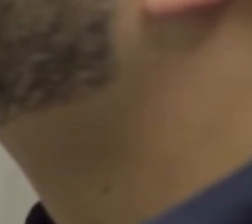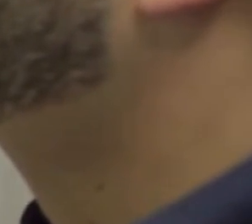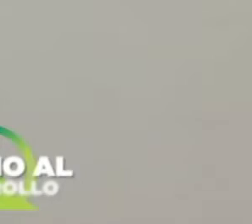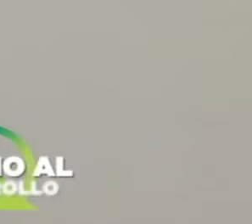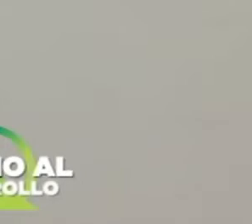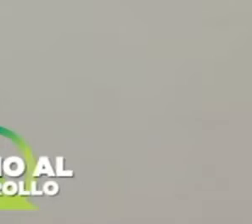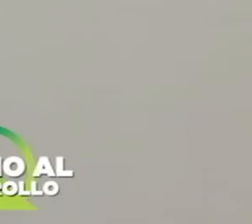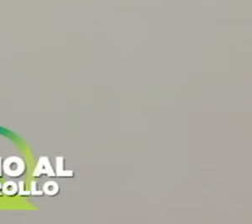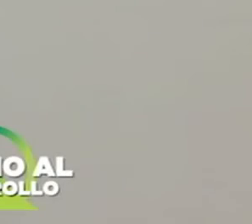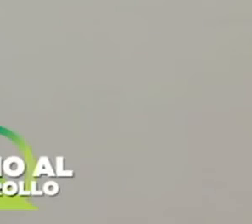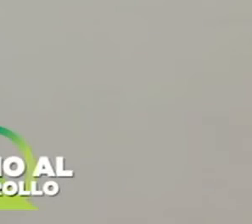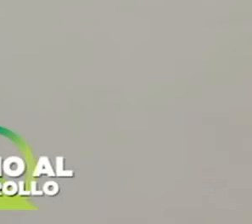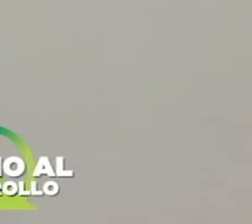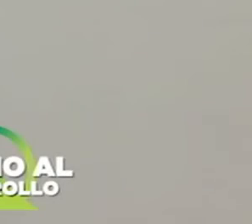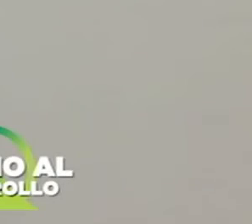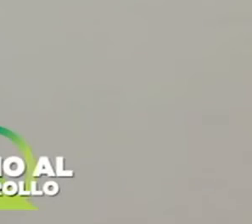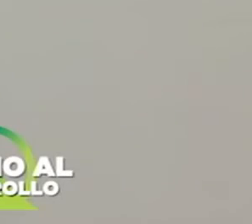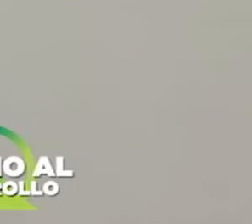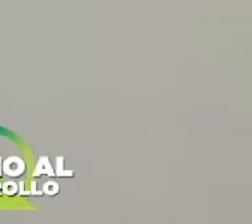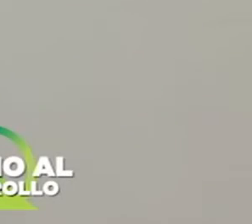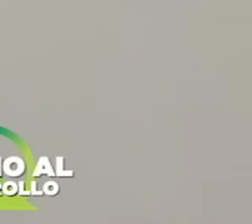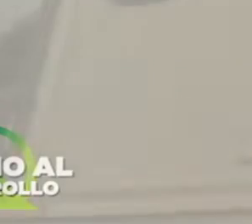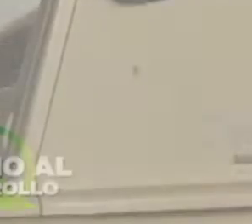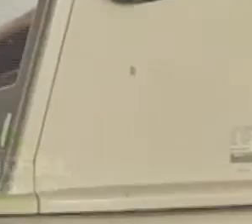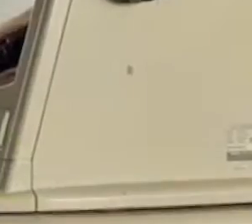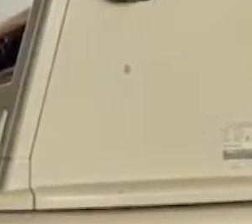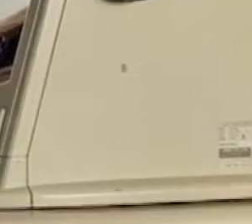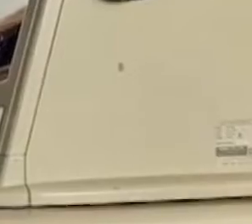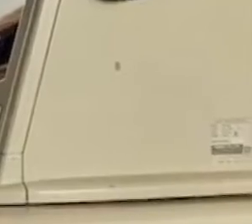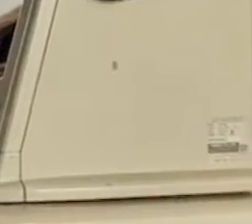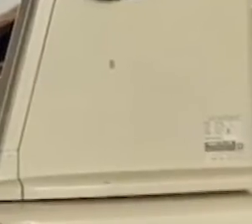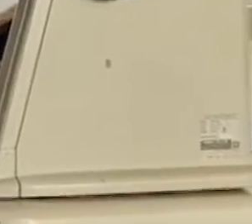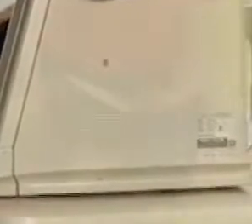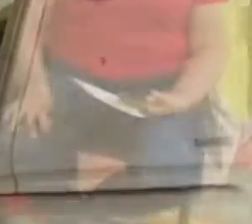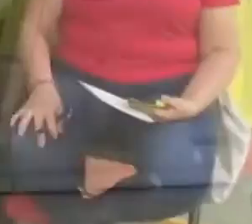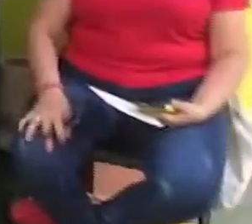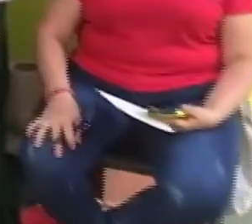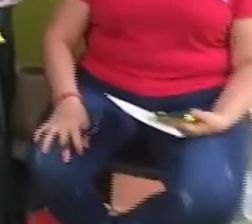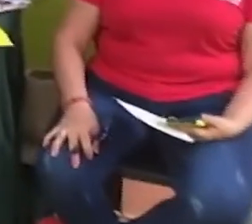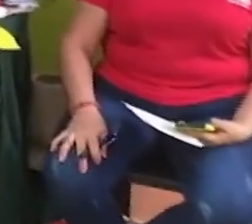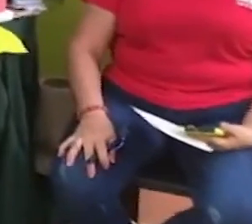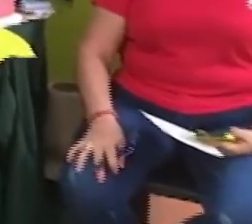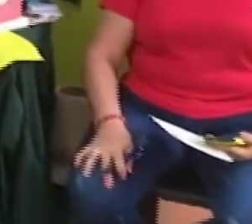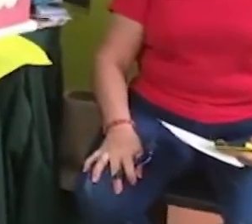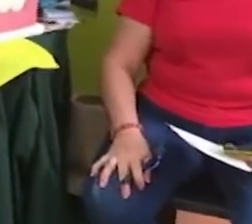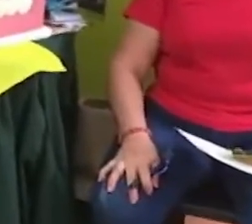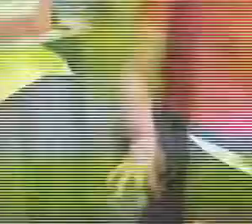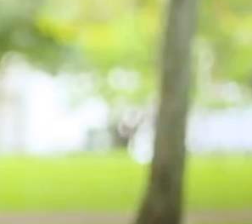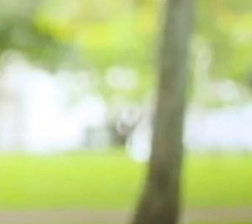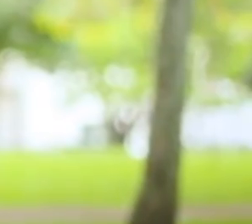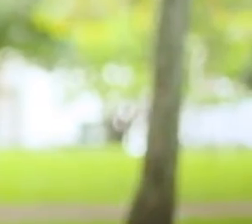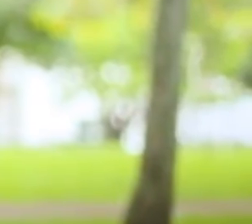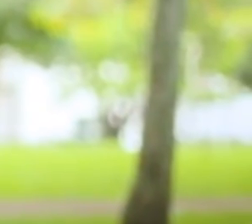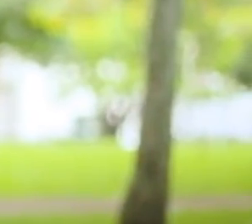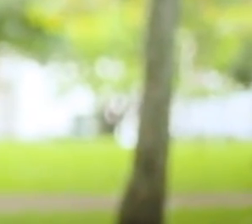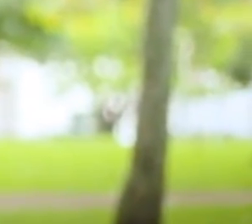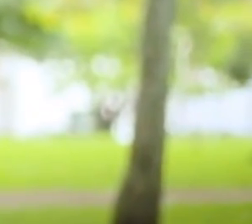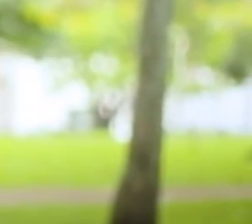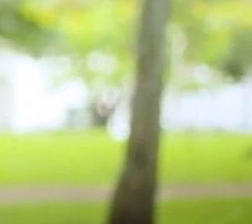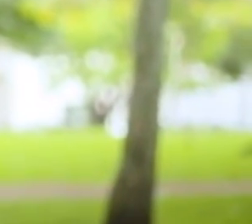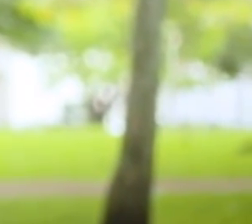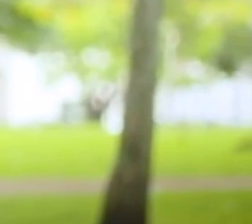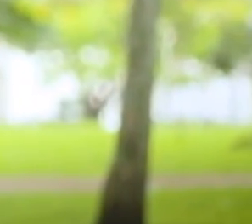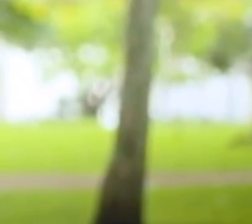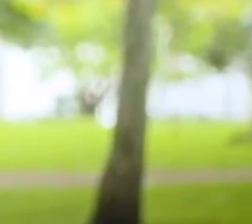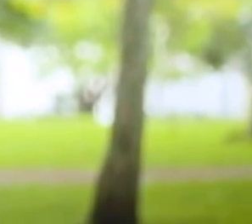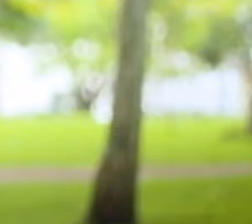Popular es un buen operador de la Banca de Desarrollo. Nos esperamos en Camino al Desarrollo a las 8 y 30 de la